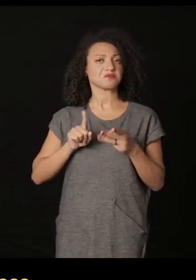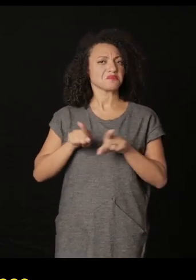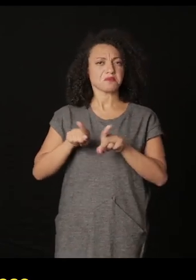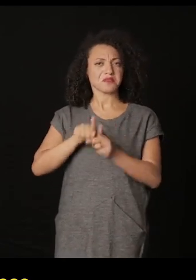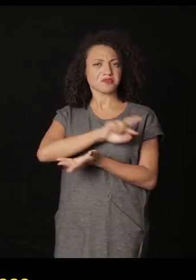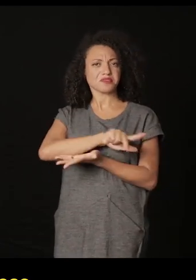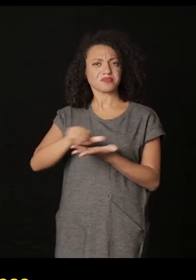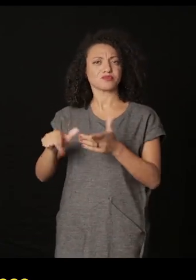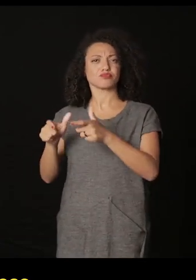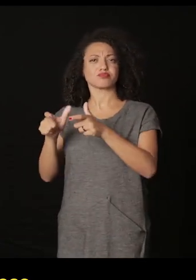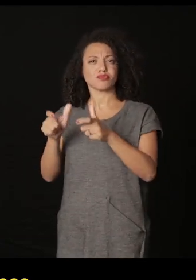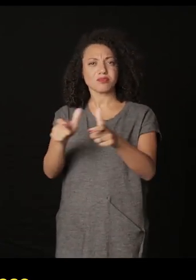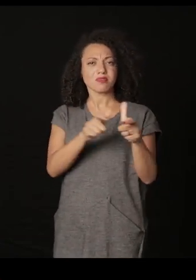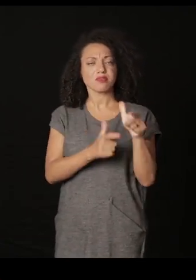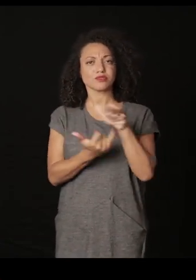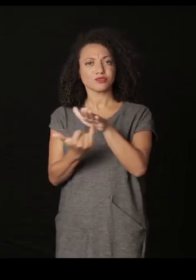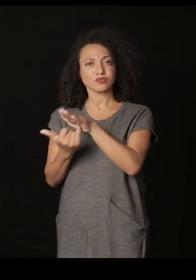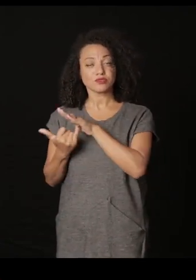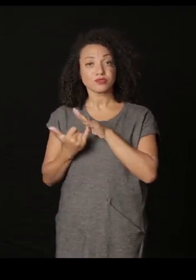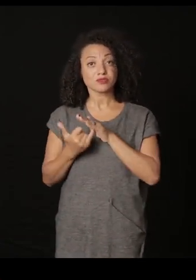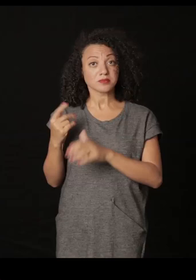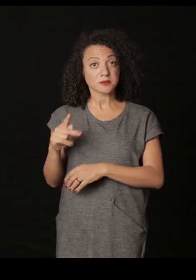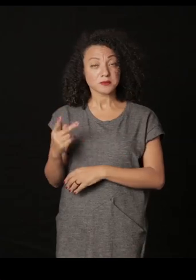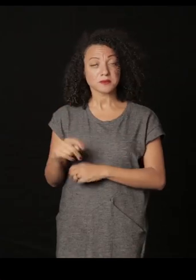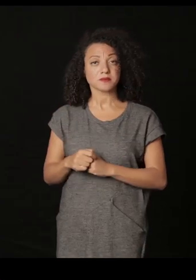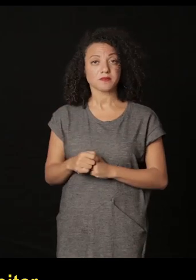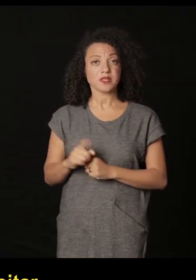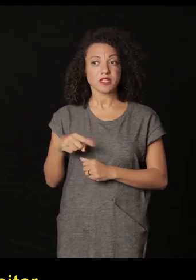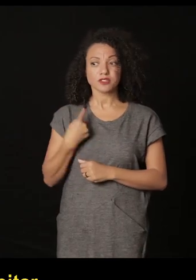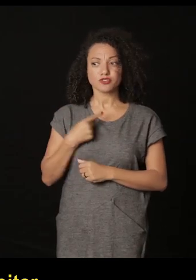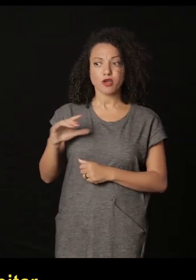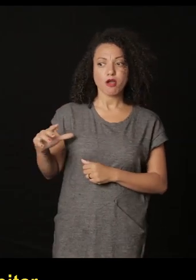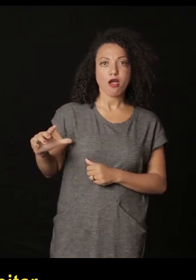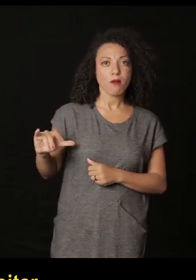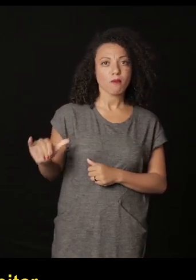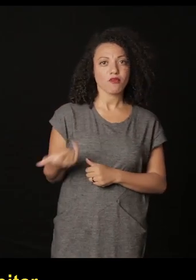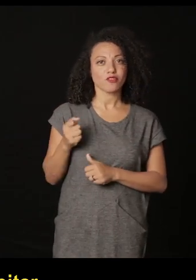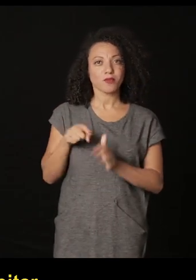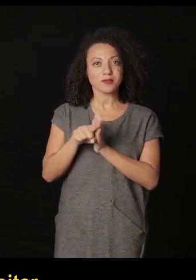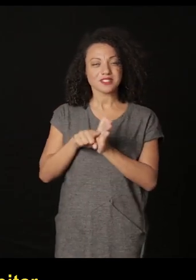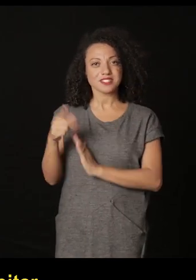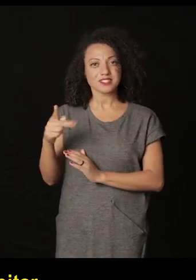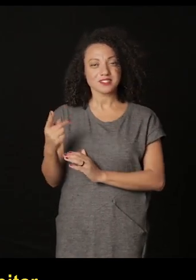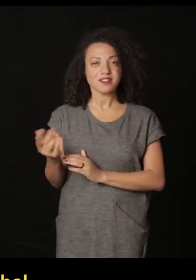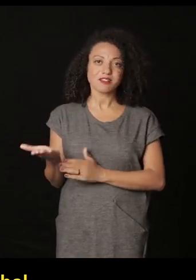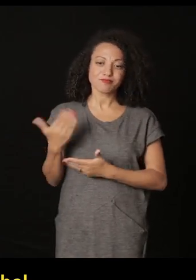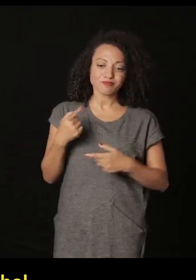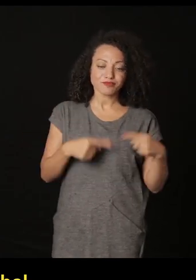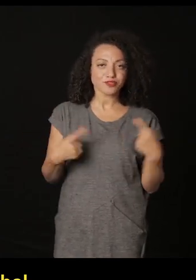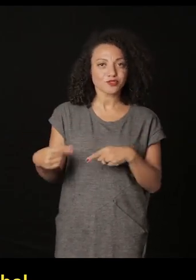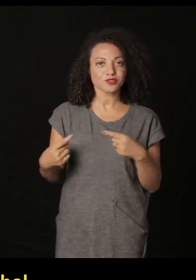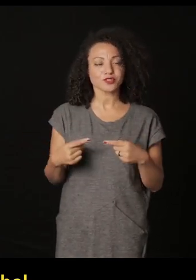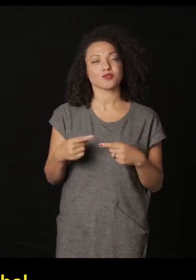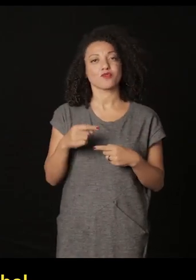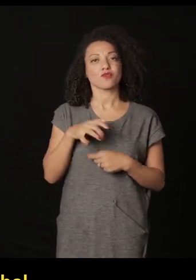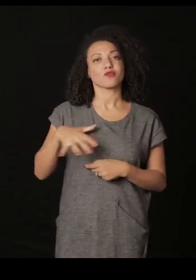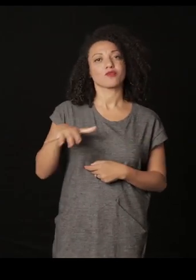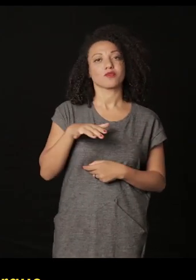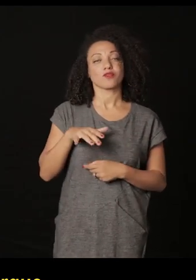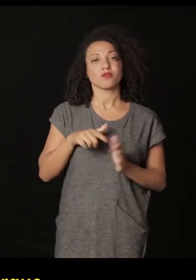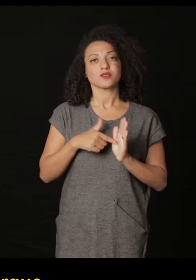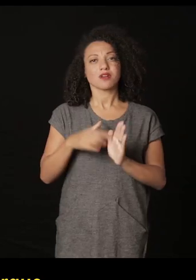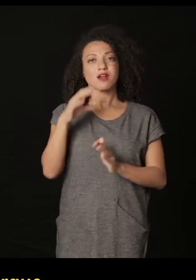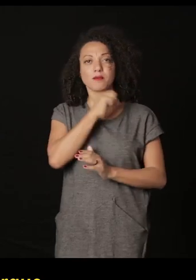sus pesquisas en sus institutos y en los lugares de trabajo. Y lo que hicimos es aproveitar también esas pesquisas para hacer una discusión global.